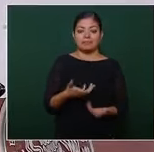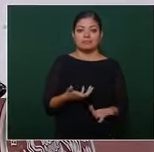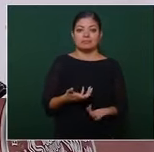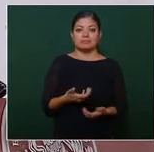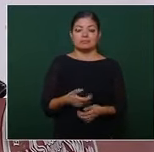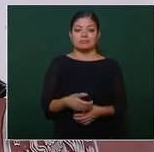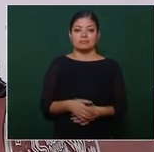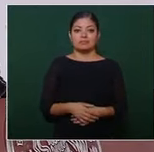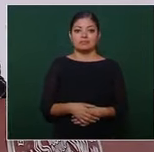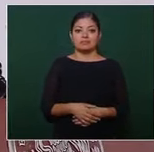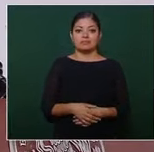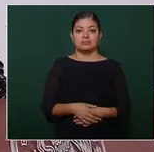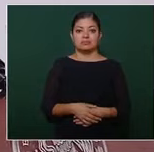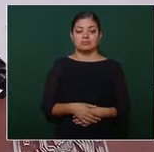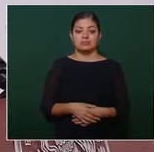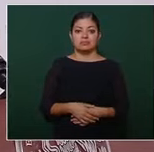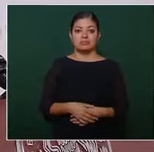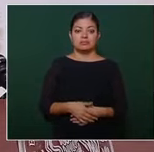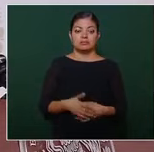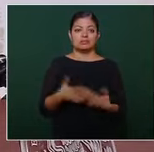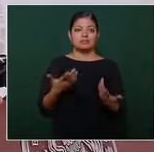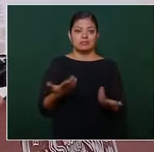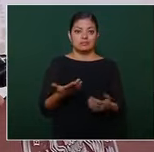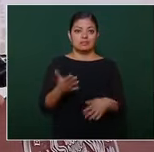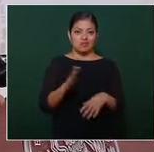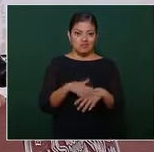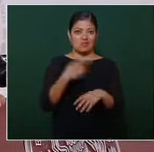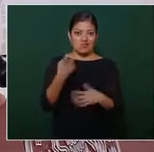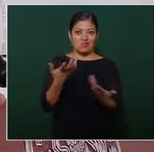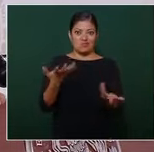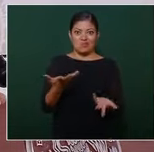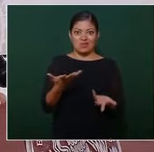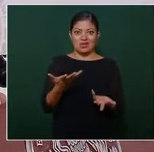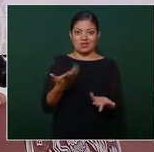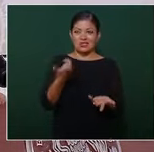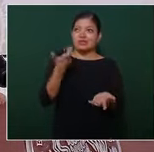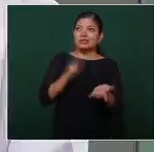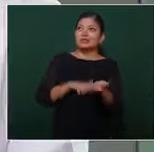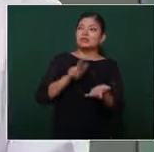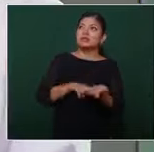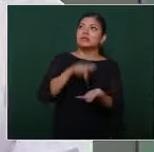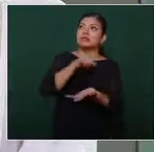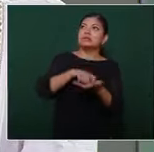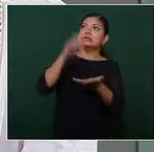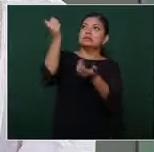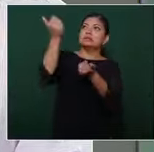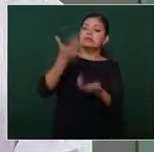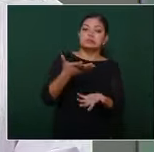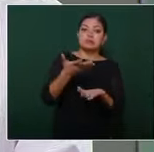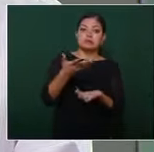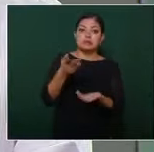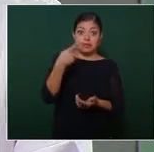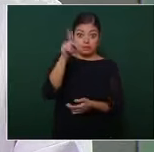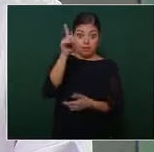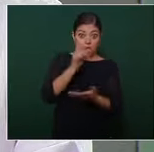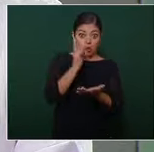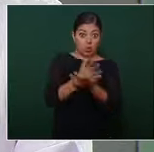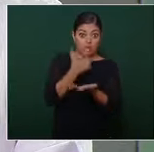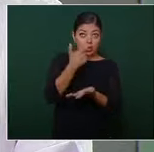entonces cuestan más los fertilizantes pero no sólo eso el transporte marítimo